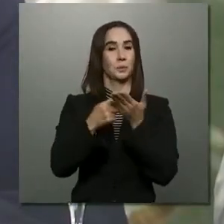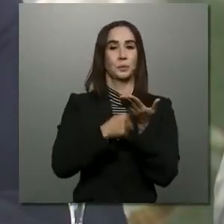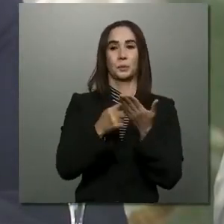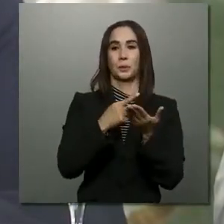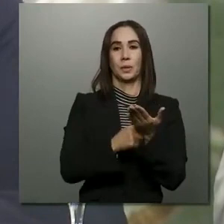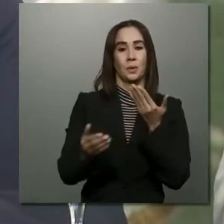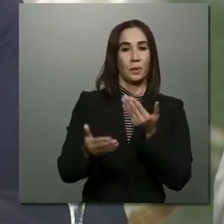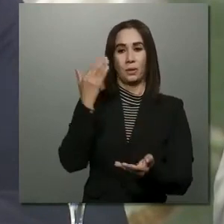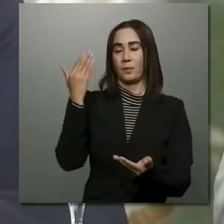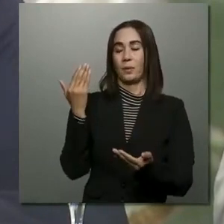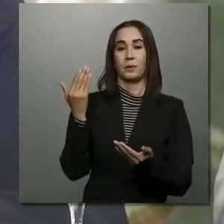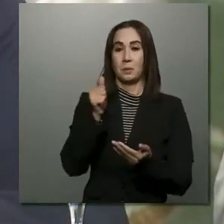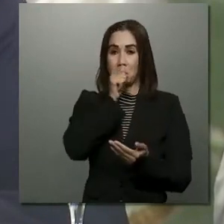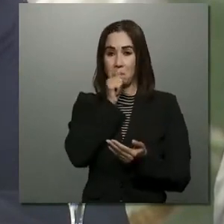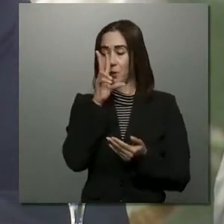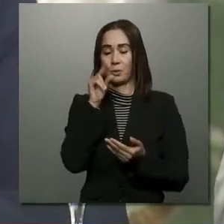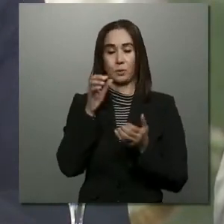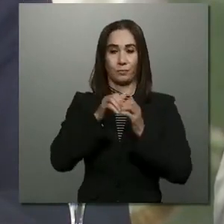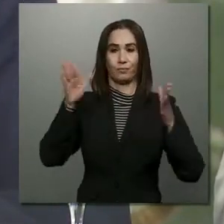se hizo tampoco a la espalda de la ciudadanía.